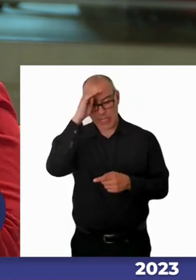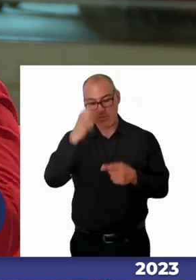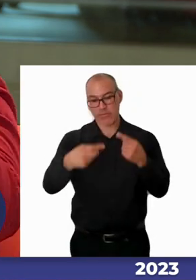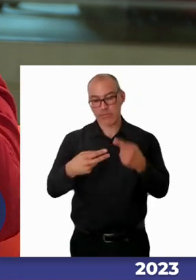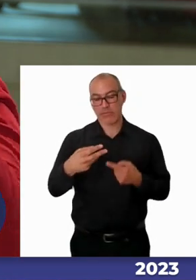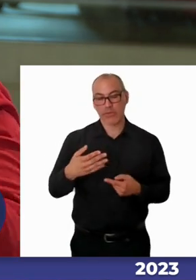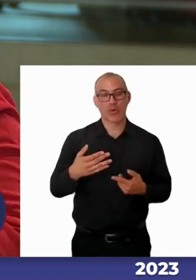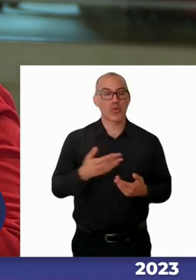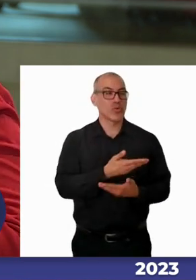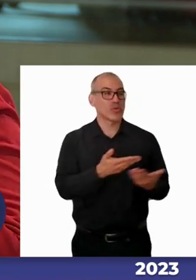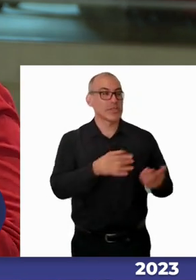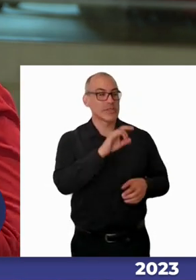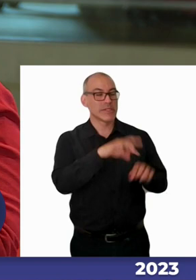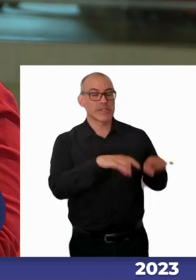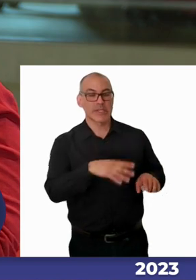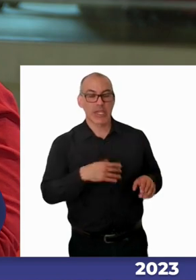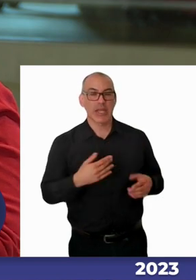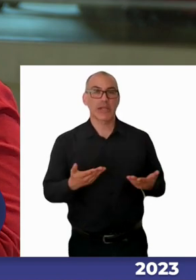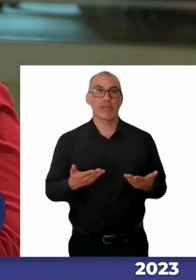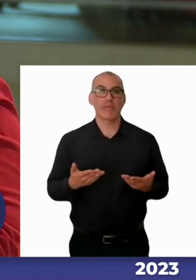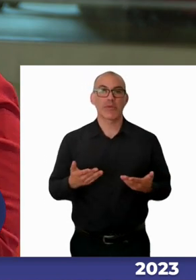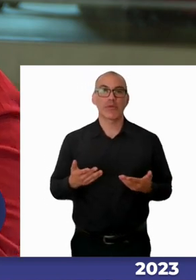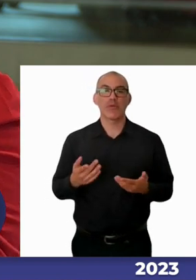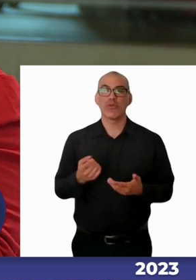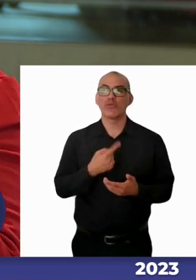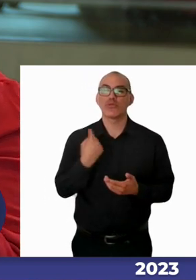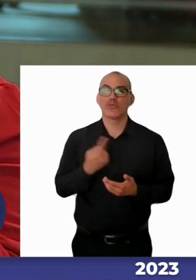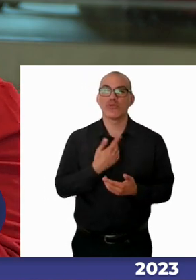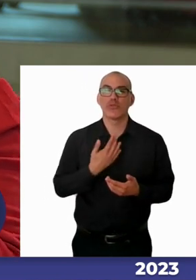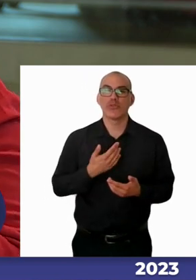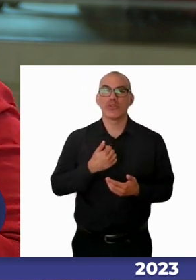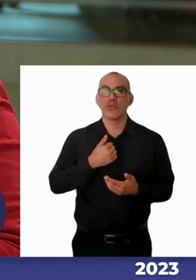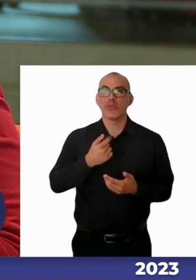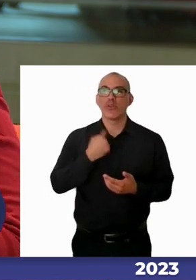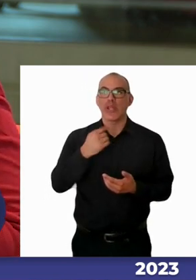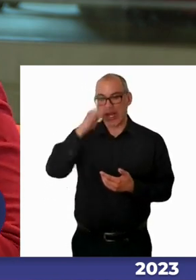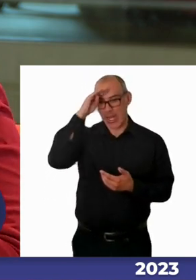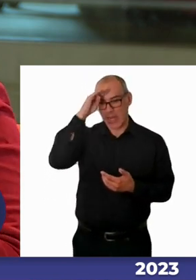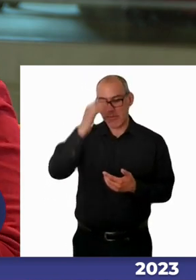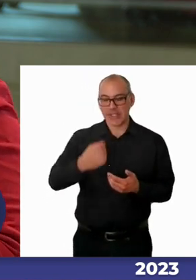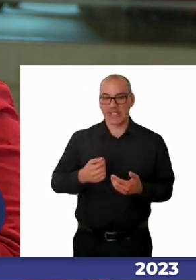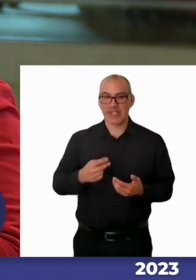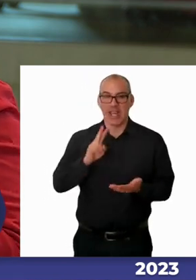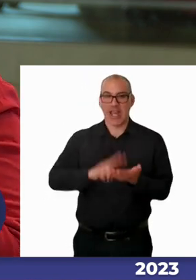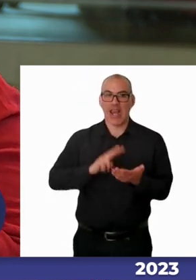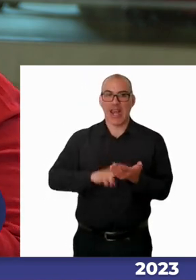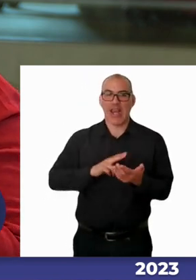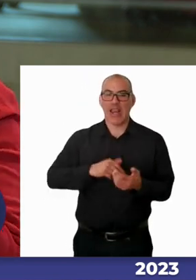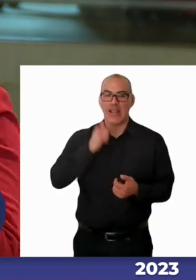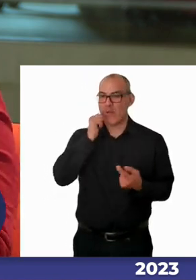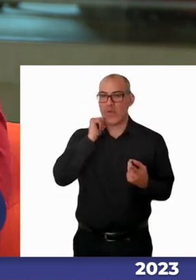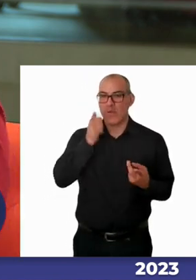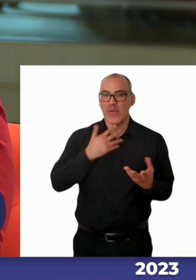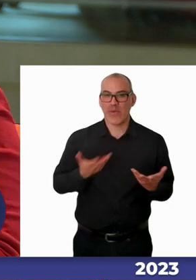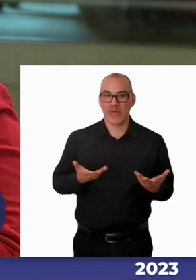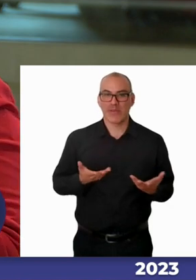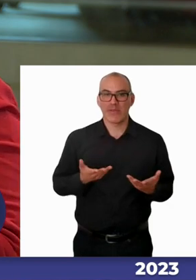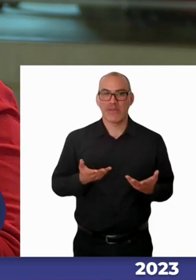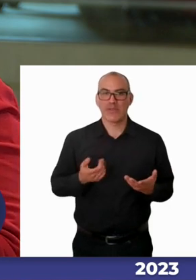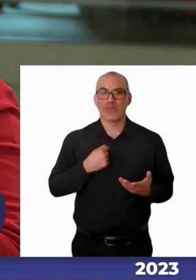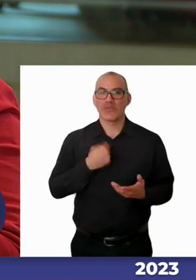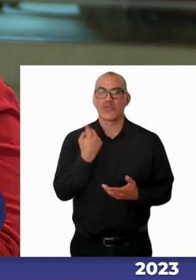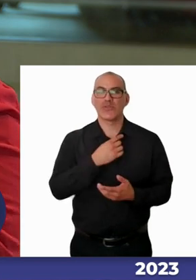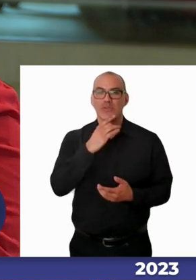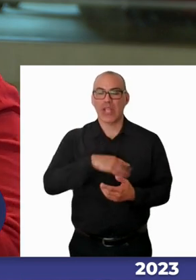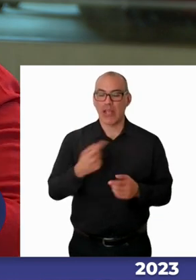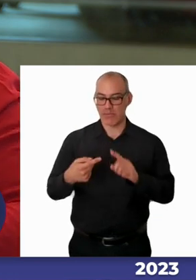trabajado con este tipo de personas pero nosotros tenemos la experiencia in situ casi intrínseca de decir mira ¿sabes qué? nosotros tenemos estas barreras